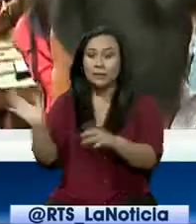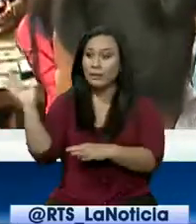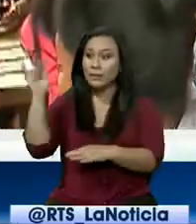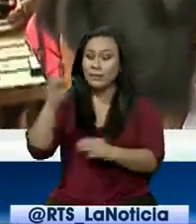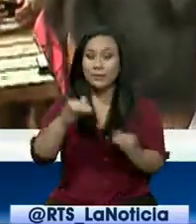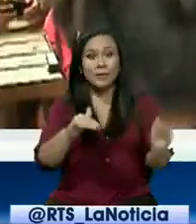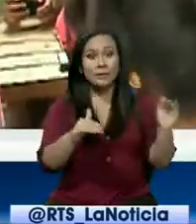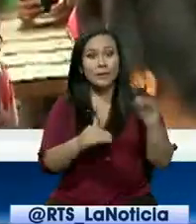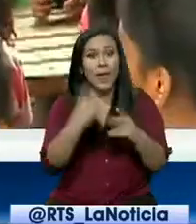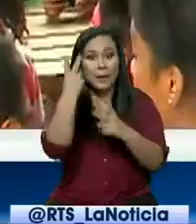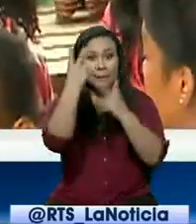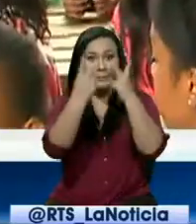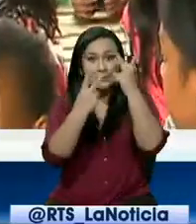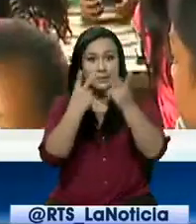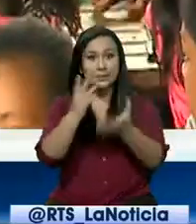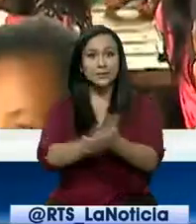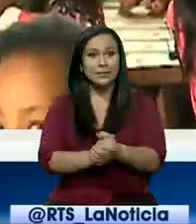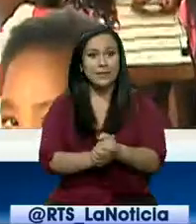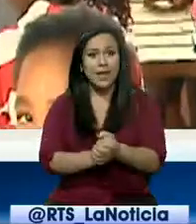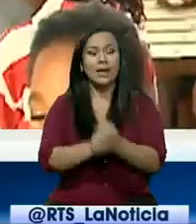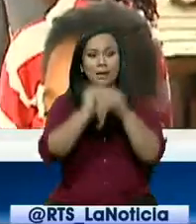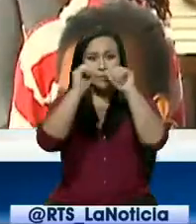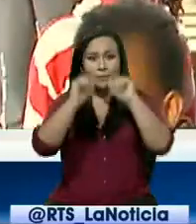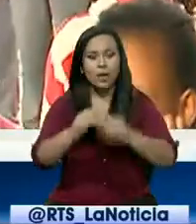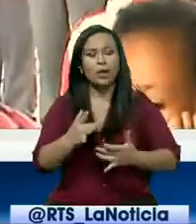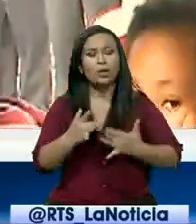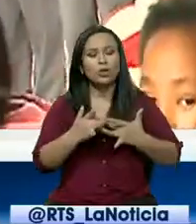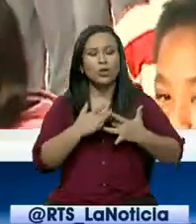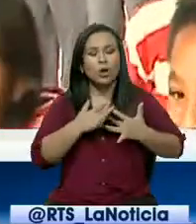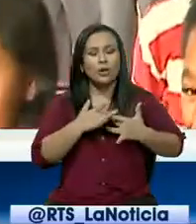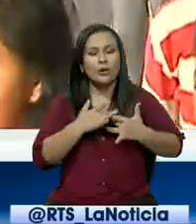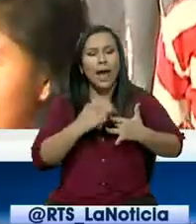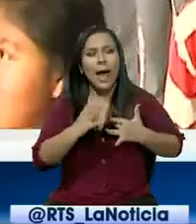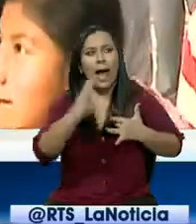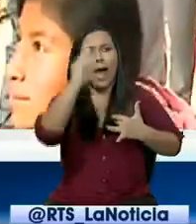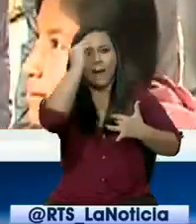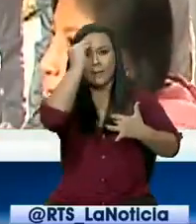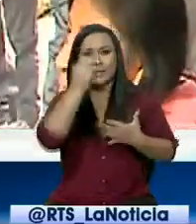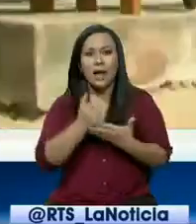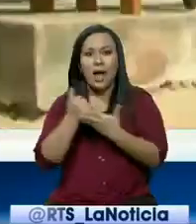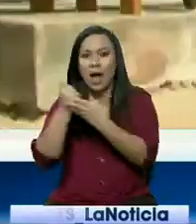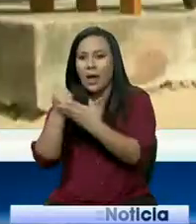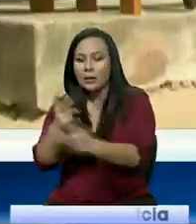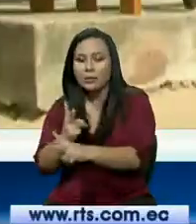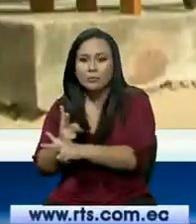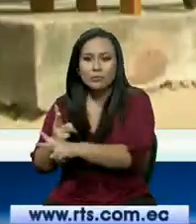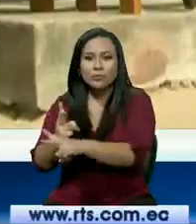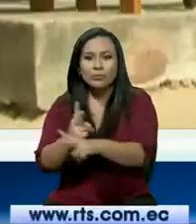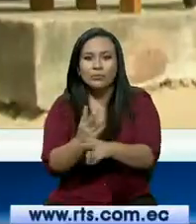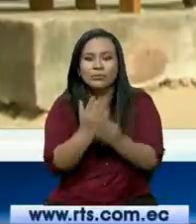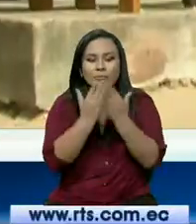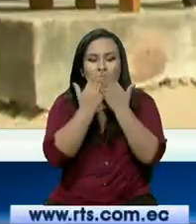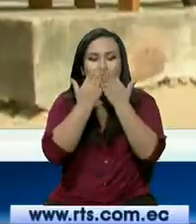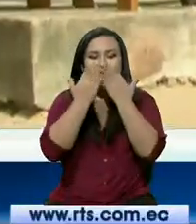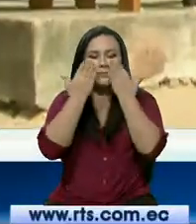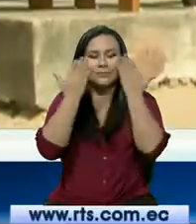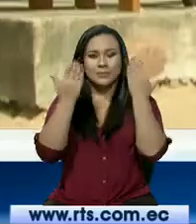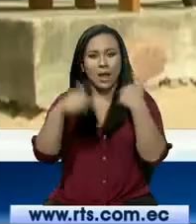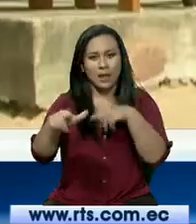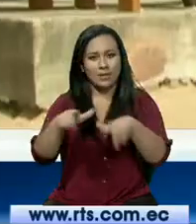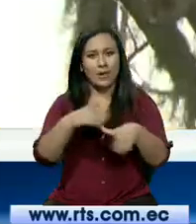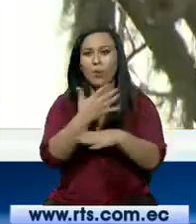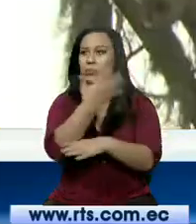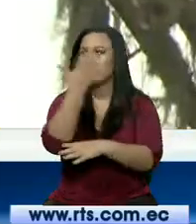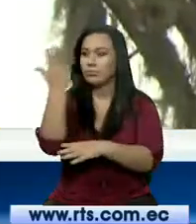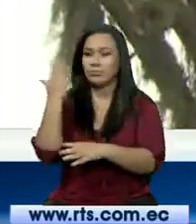nos visitan, se sensibilicen y a su vez nos ayuden a conservar este único bosque seco